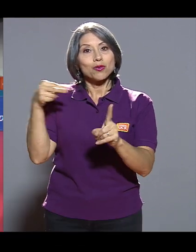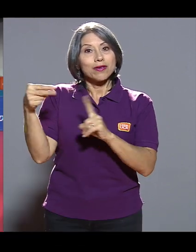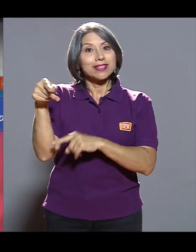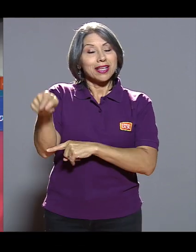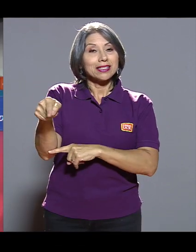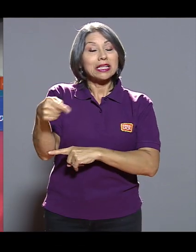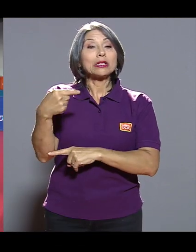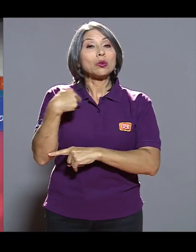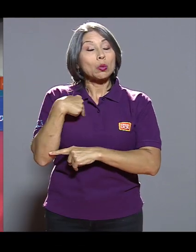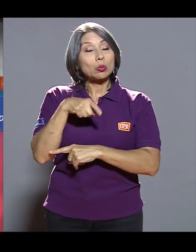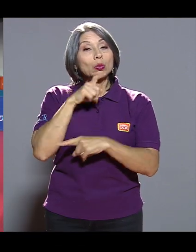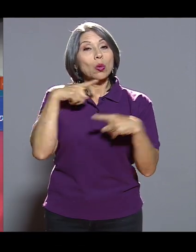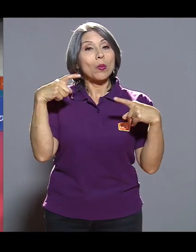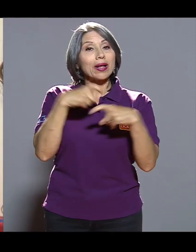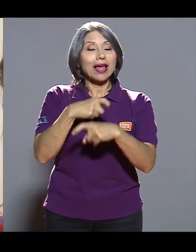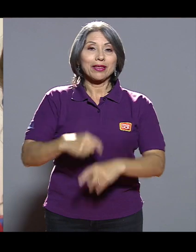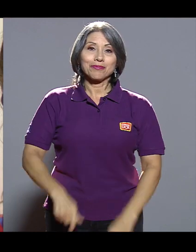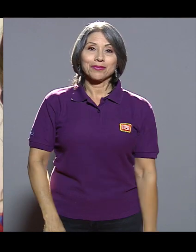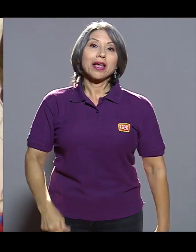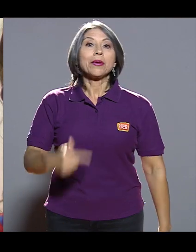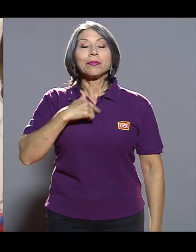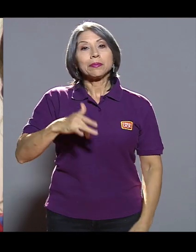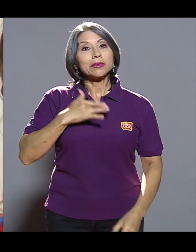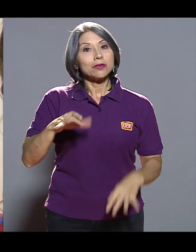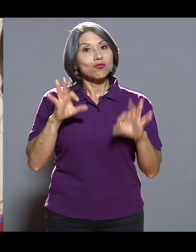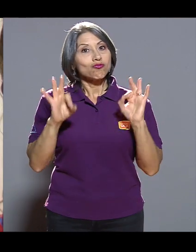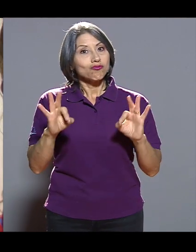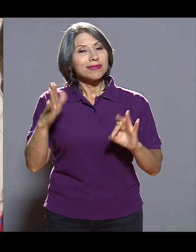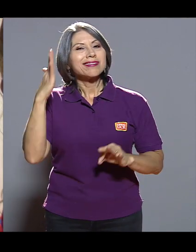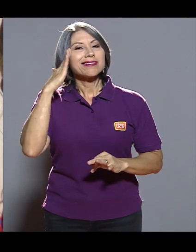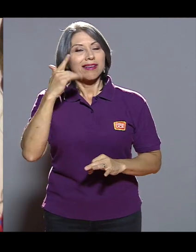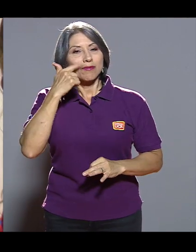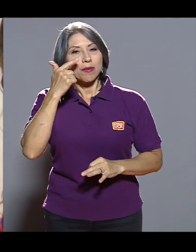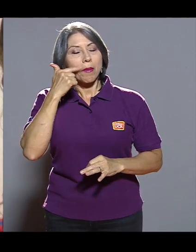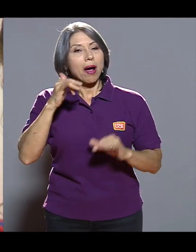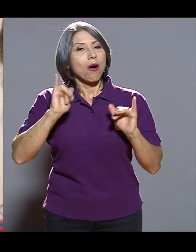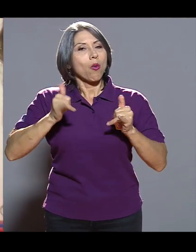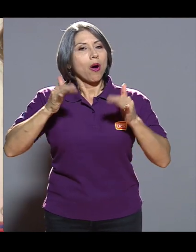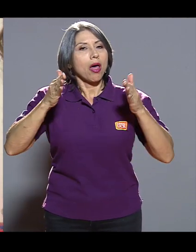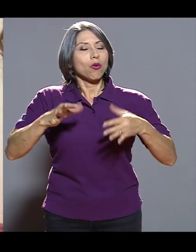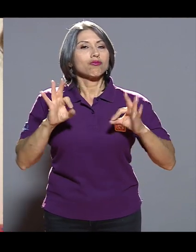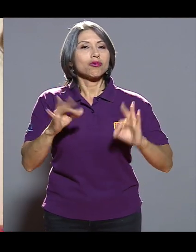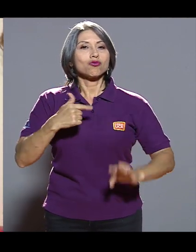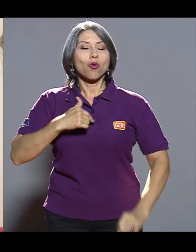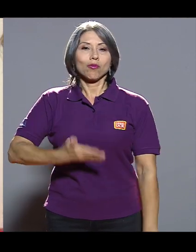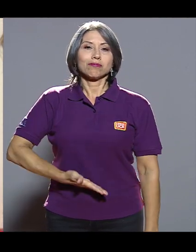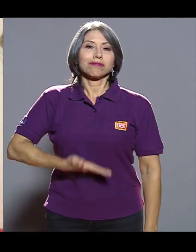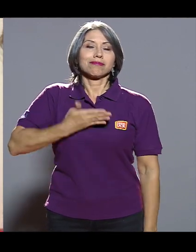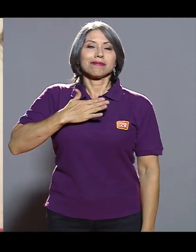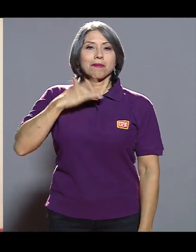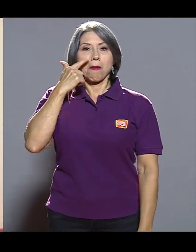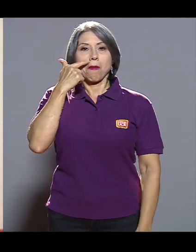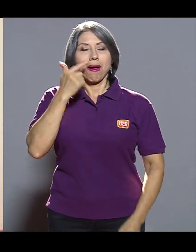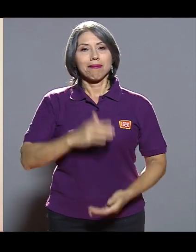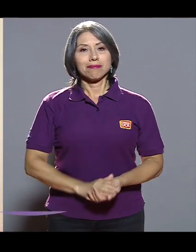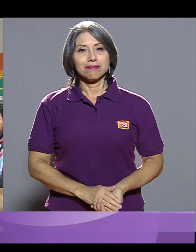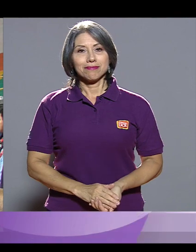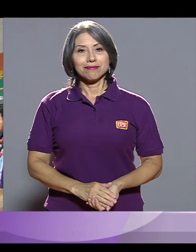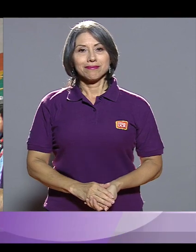complicadito. Me siento muy bien porque sé que mi papá es un gran jugador y estoy orgulloso del papá que tengo.